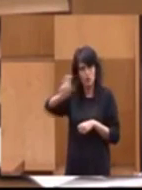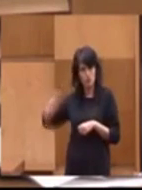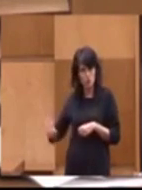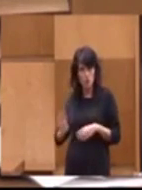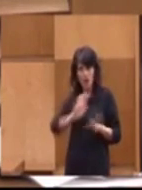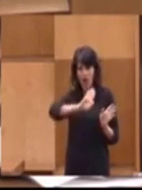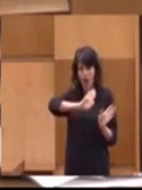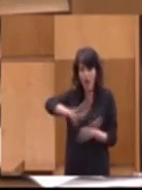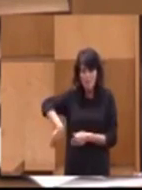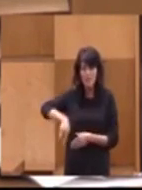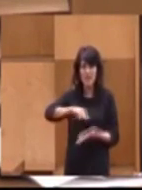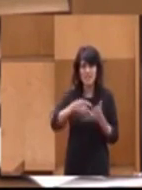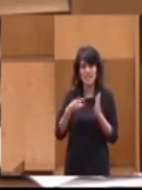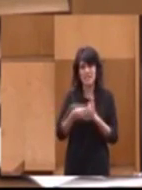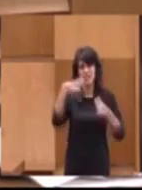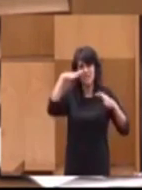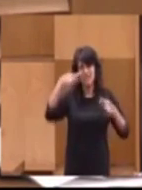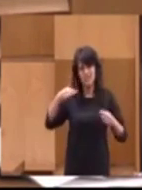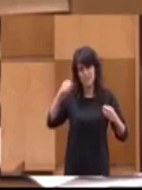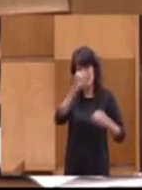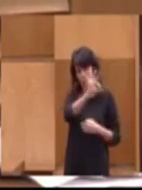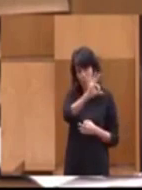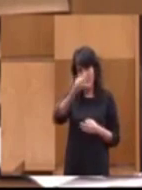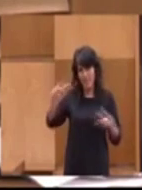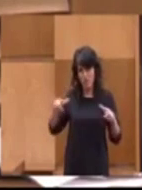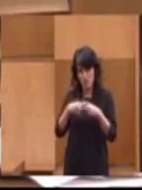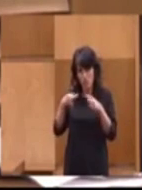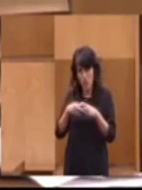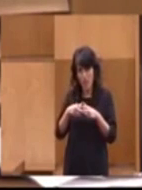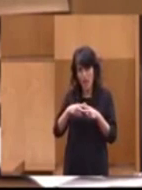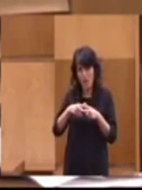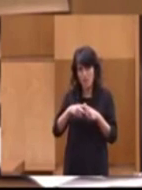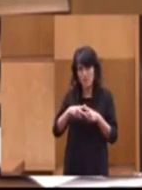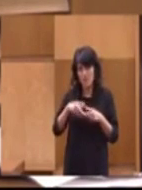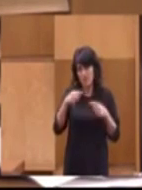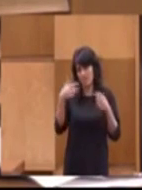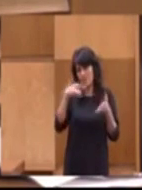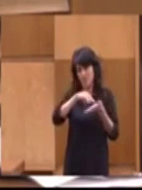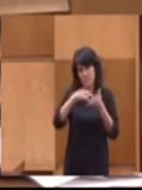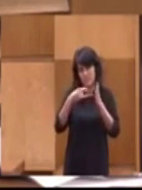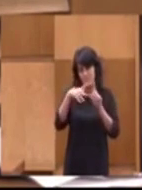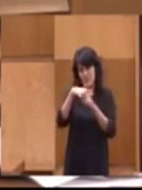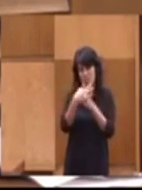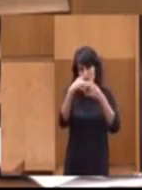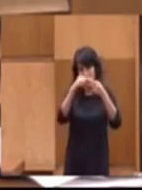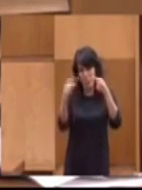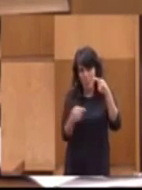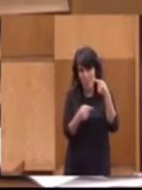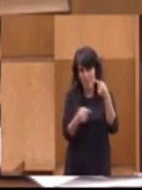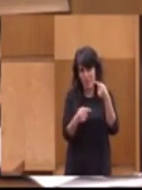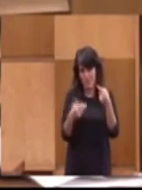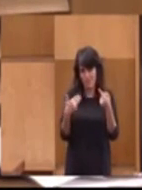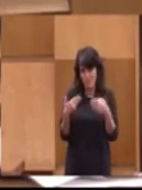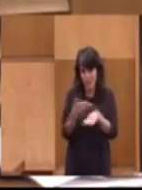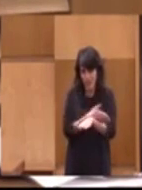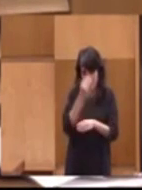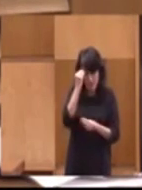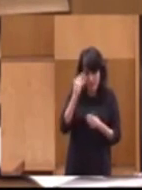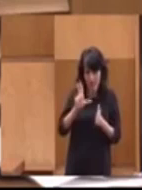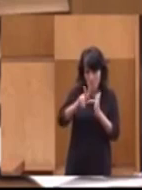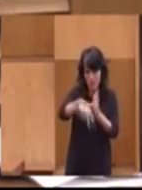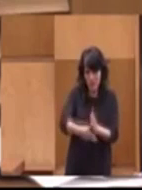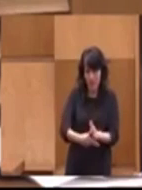alguna que el sistema de seguridad social haya entrado en una situación de déficit mucho, mucho antes de lo que todo el mundo preveíamos. Eso es así y eso es cierto,